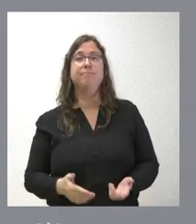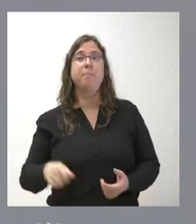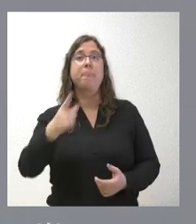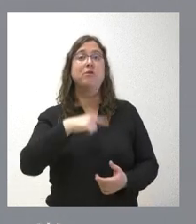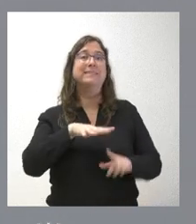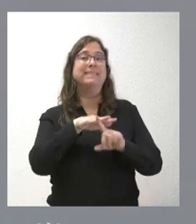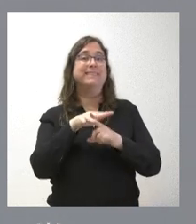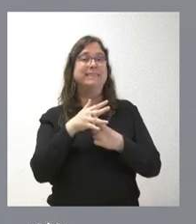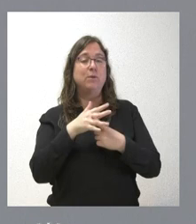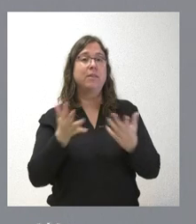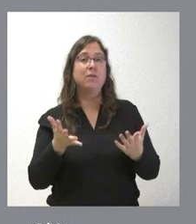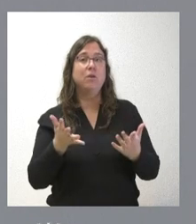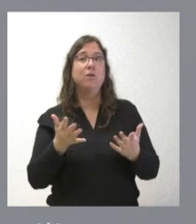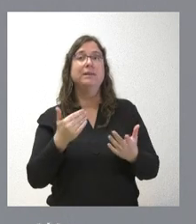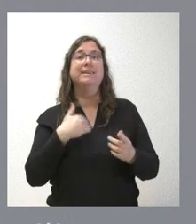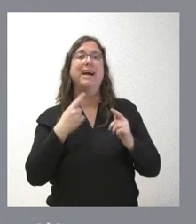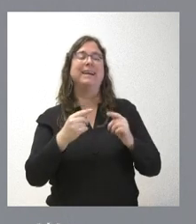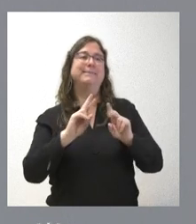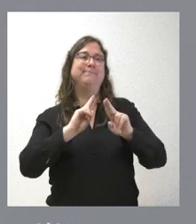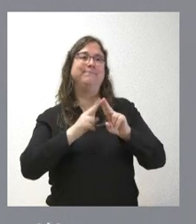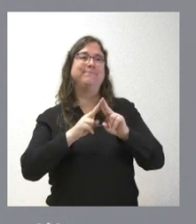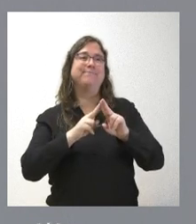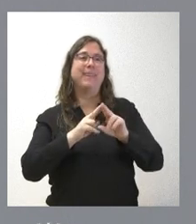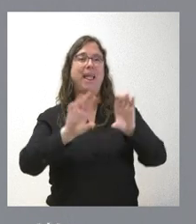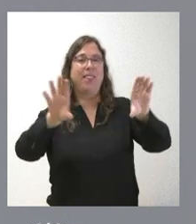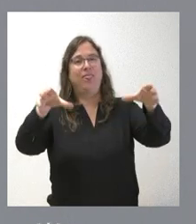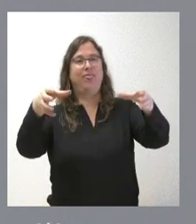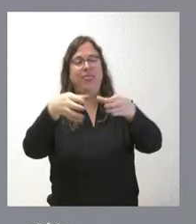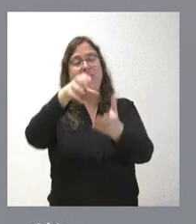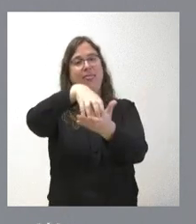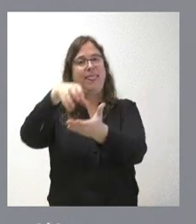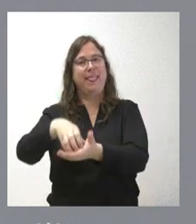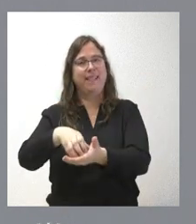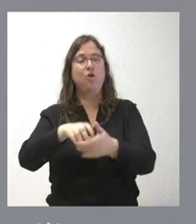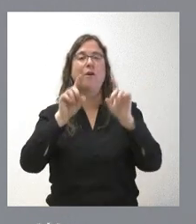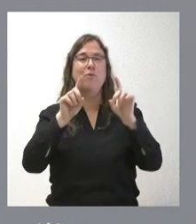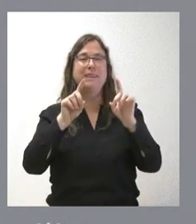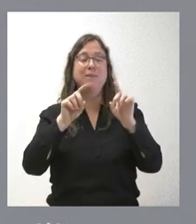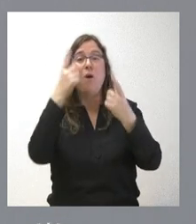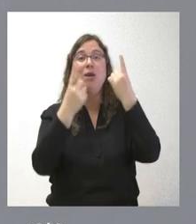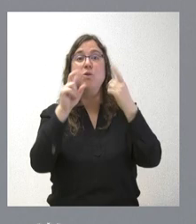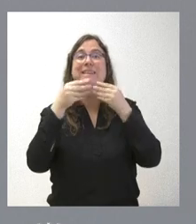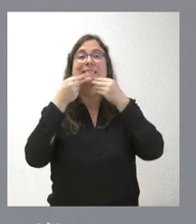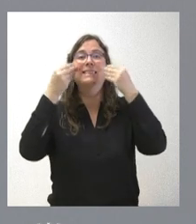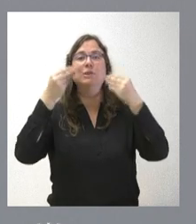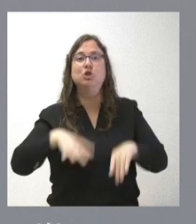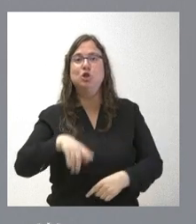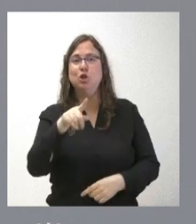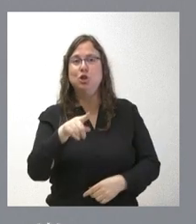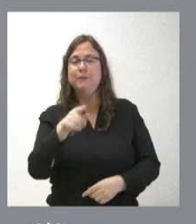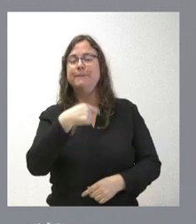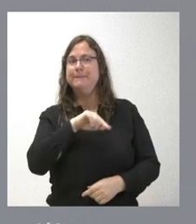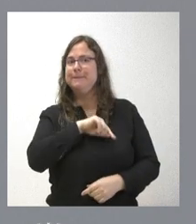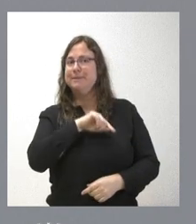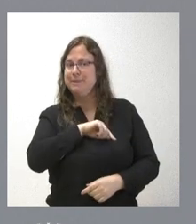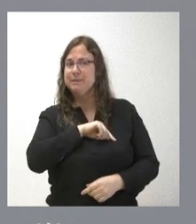situaciones, llegamos a calificar un conjunto de centros educativos de carácter histórico, donde éramos muy conscientes